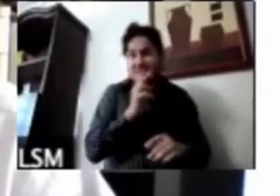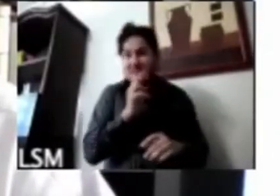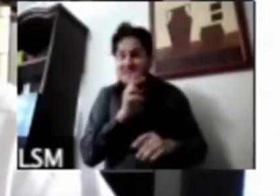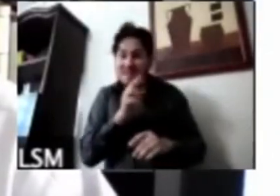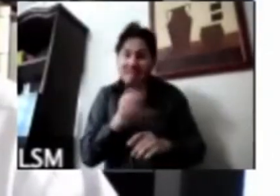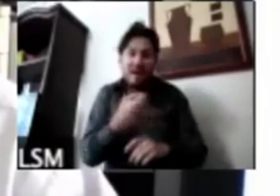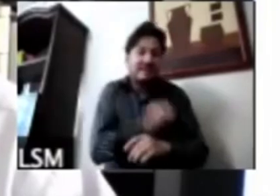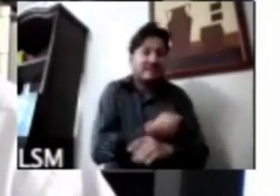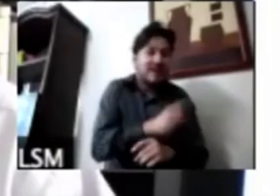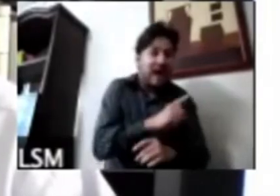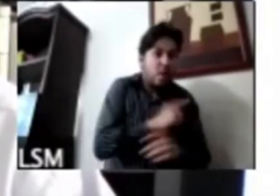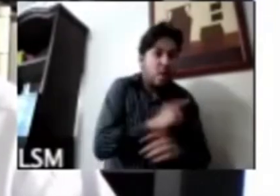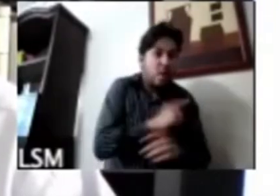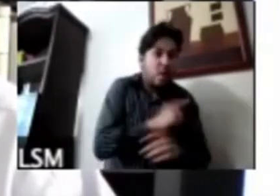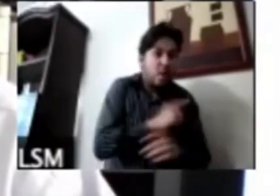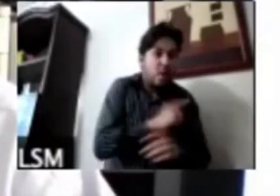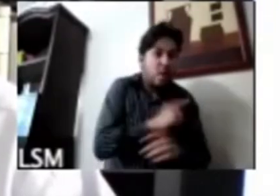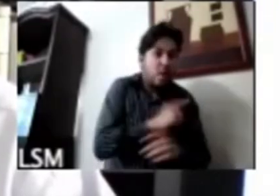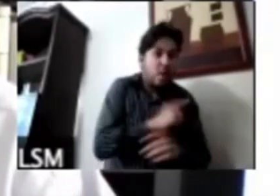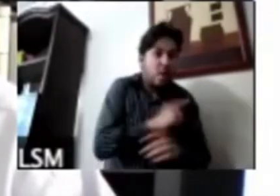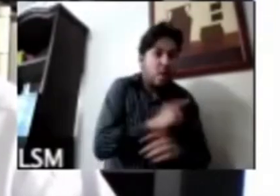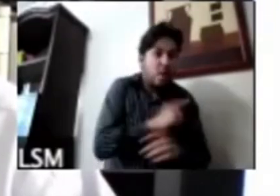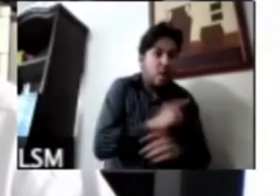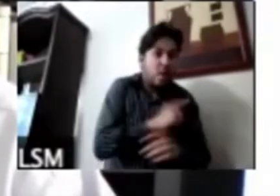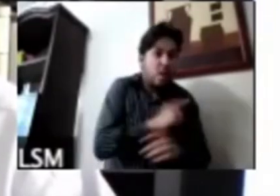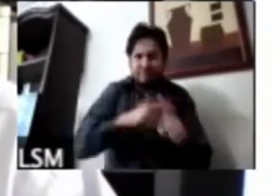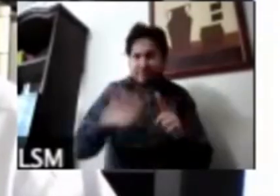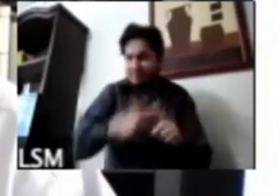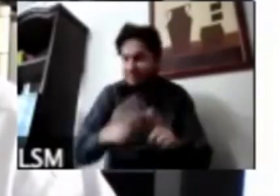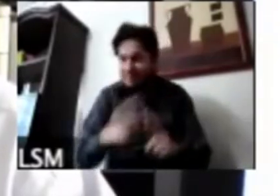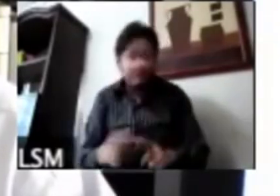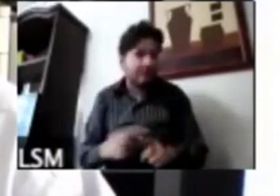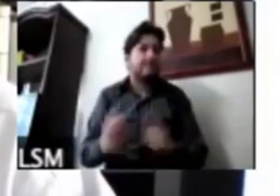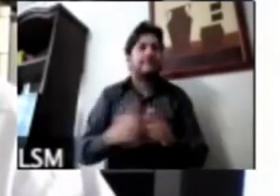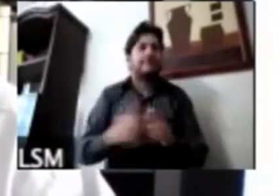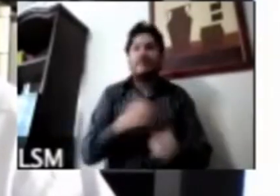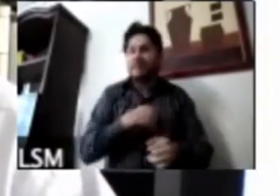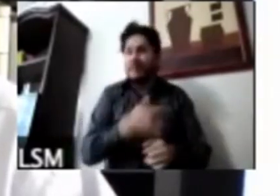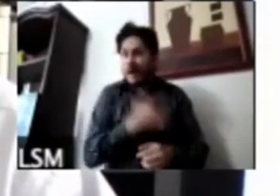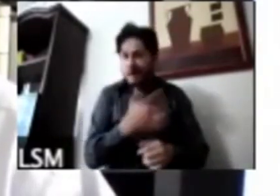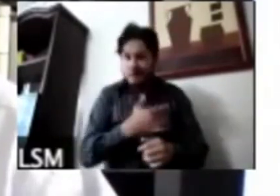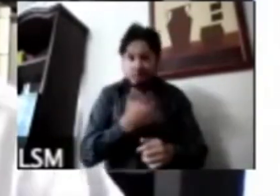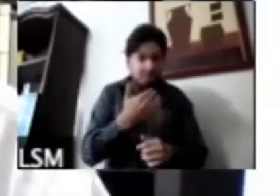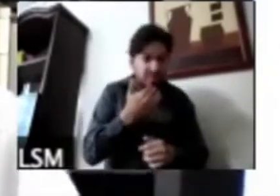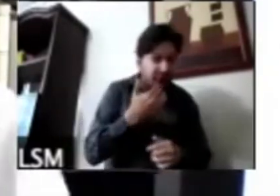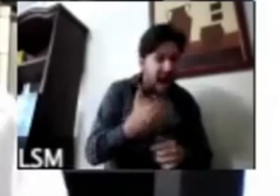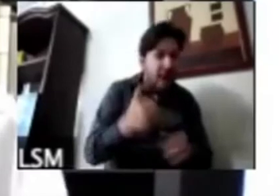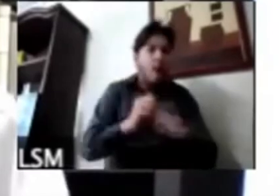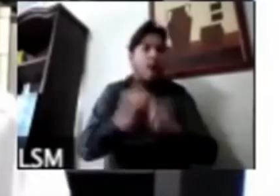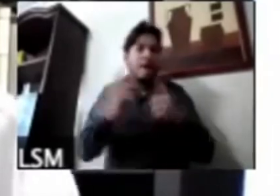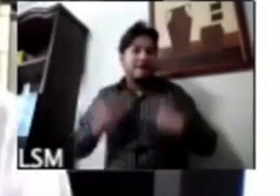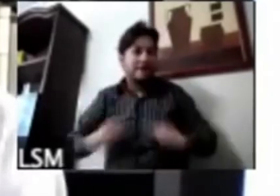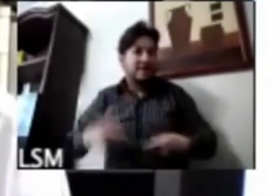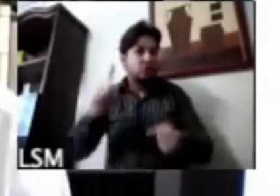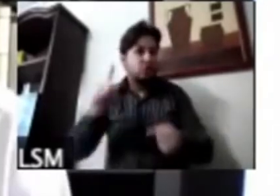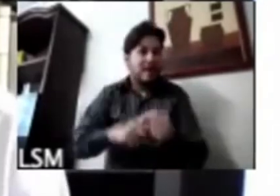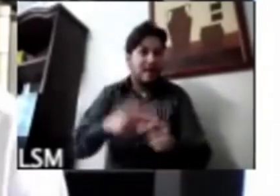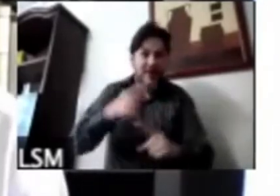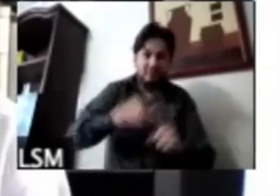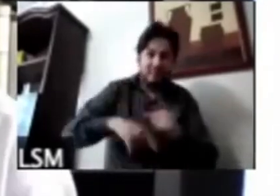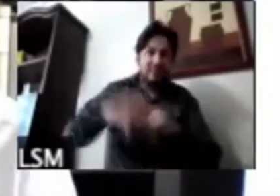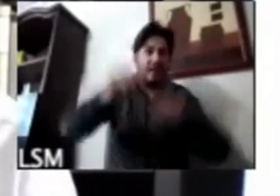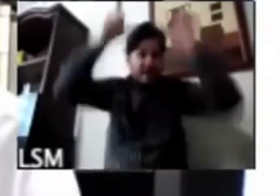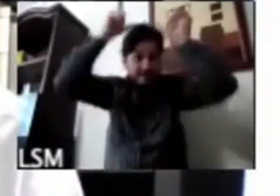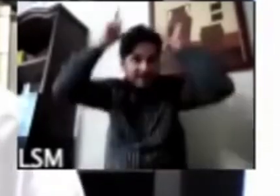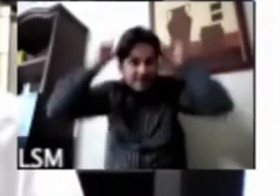salud en buena medida tiene que ver con el papel que han jugado los médicos el personal médico enfermero enfermera